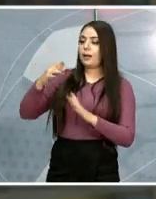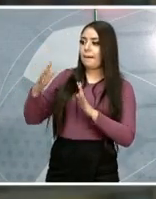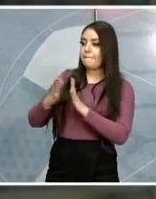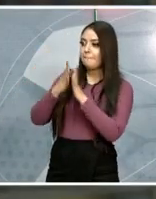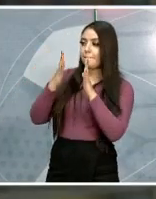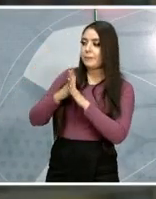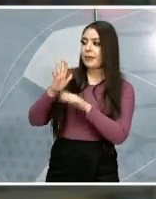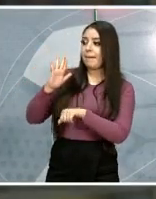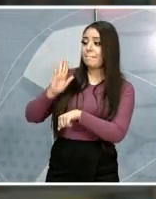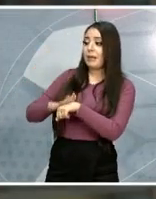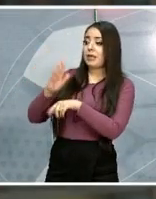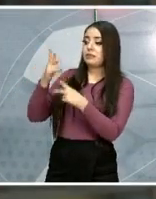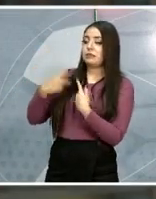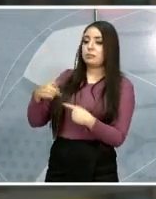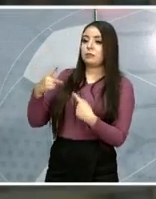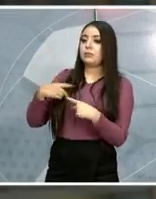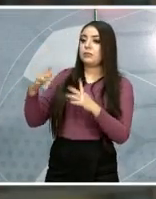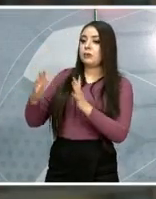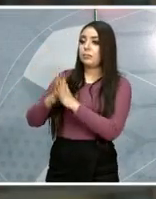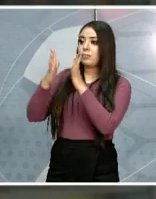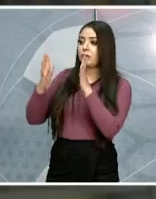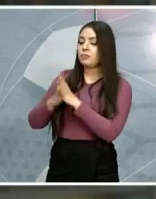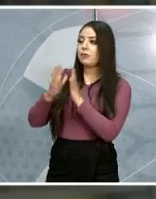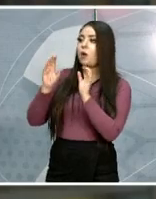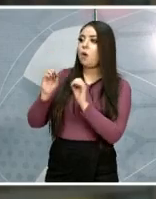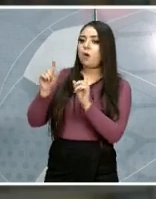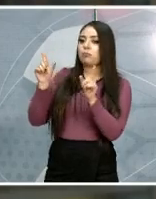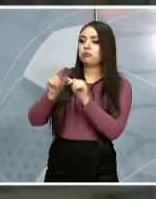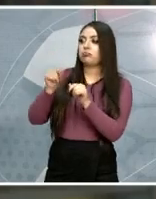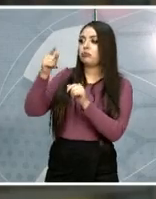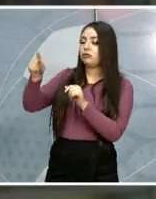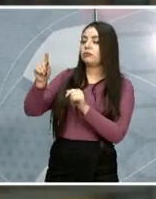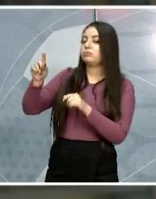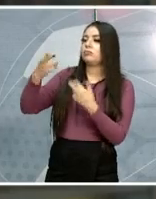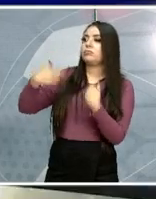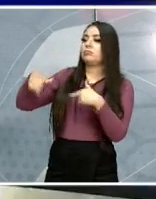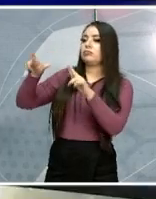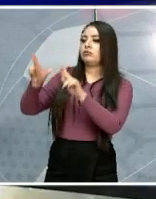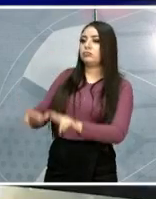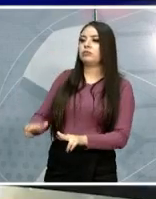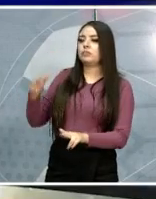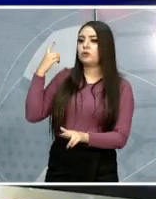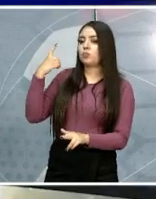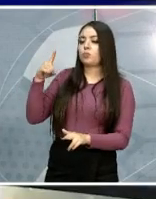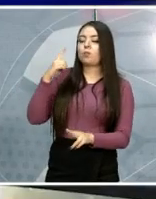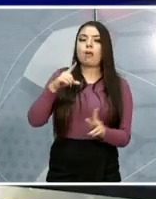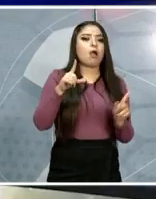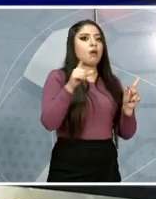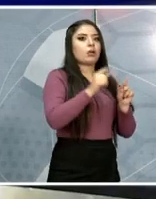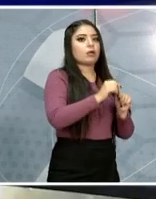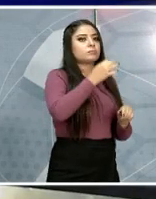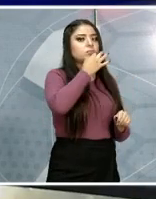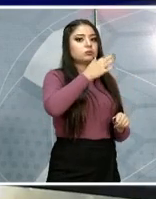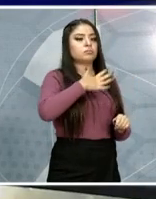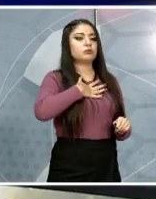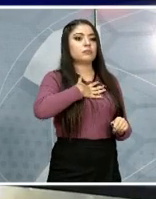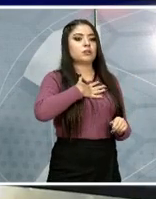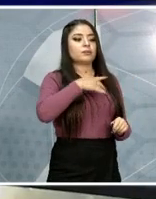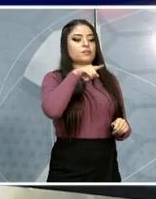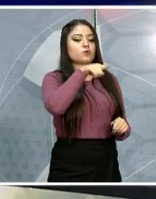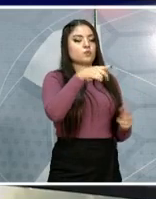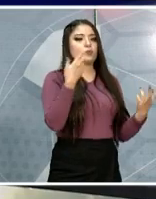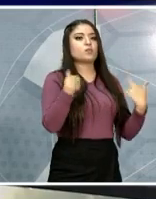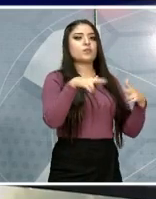avisaron que tú ibas a representar a Durango en este certamen? Nada más me avisaron que iba a representar a Durango,